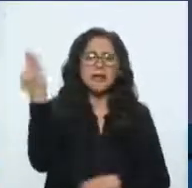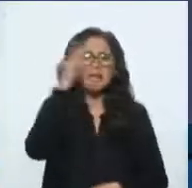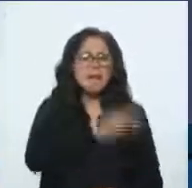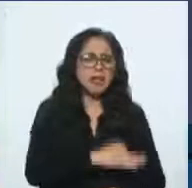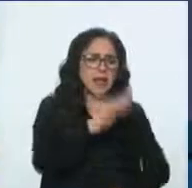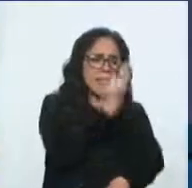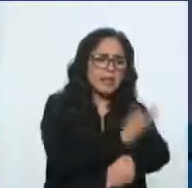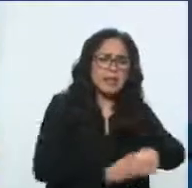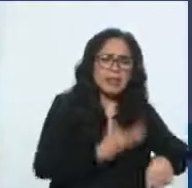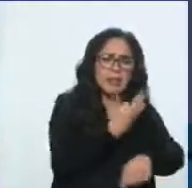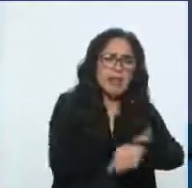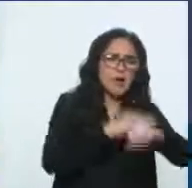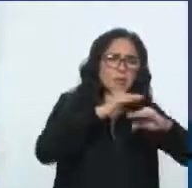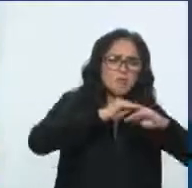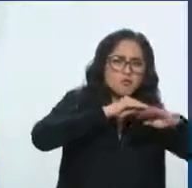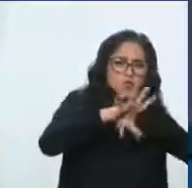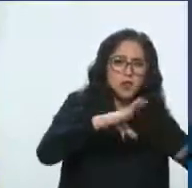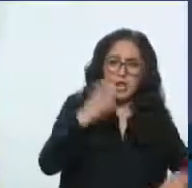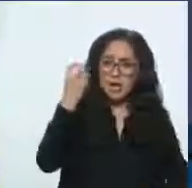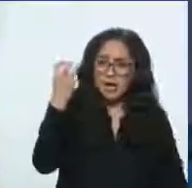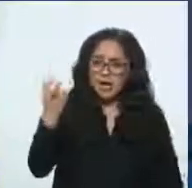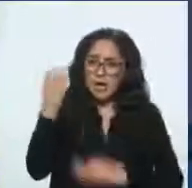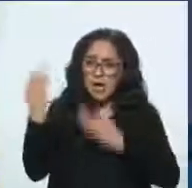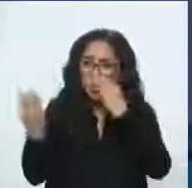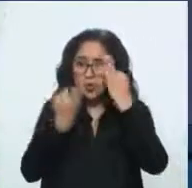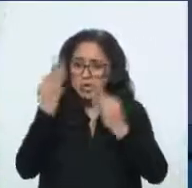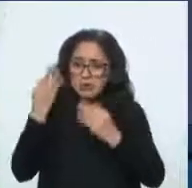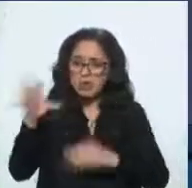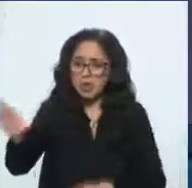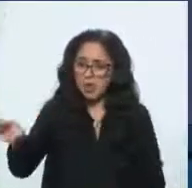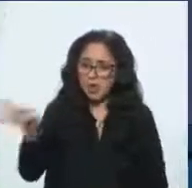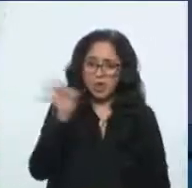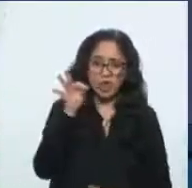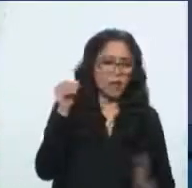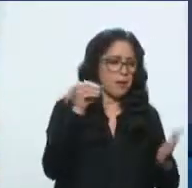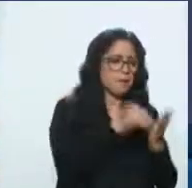y al día siguiente ya están en las primeras planas de algunos periódicos?